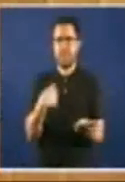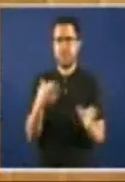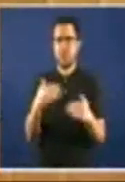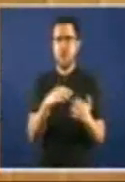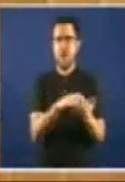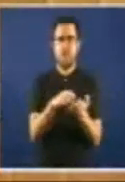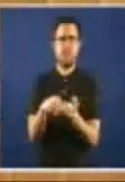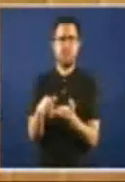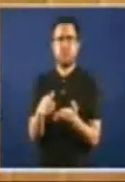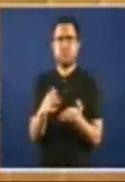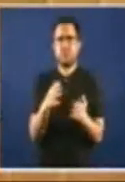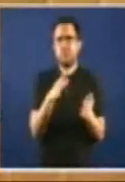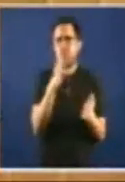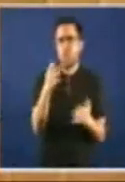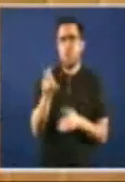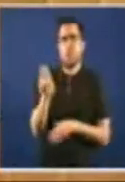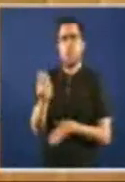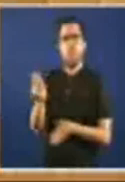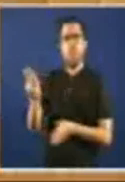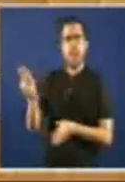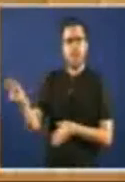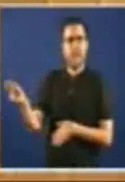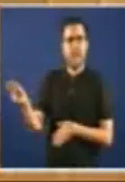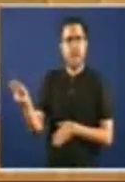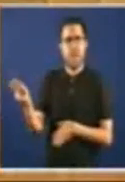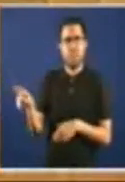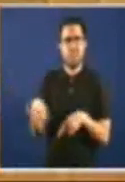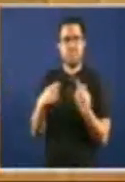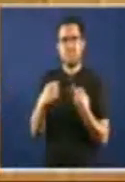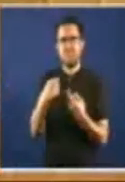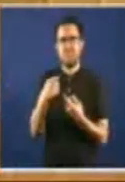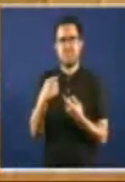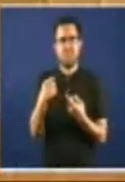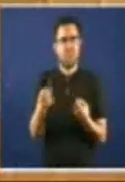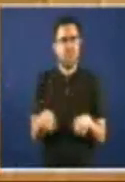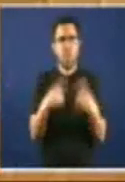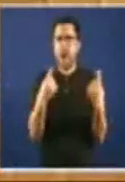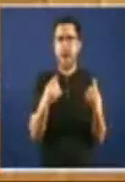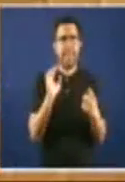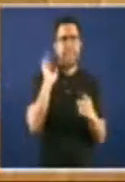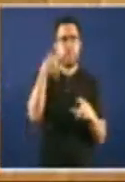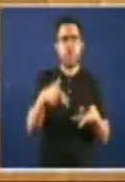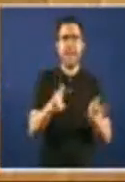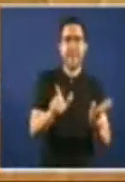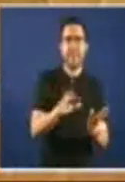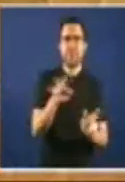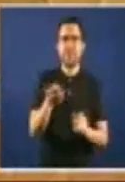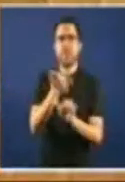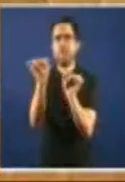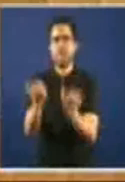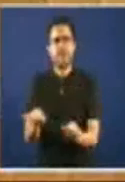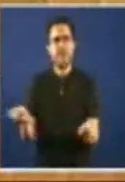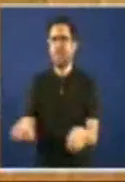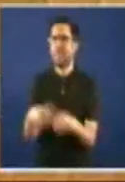aprobada Porque o Partido Popular lhe importa moi pouco a democracia Lhe importa moi pouco cuidar as formas E